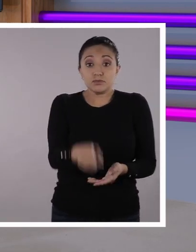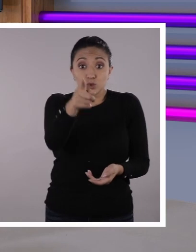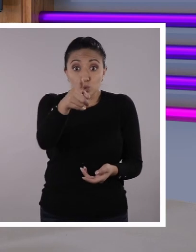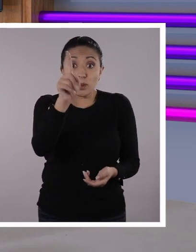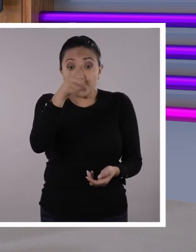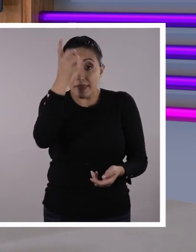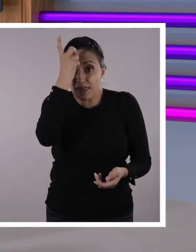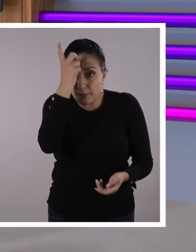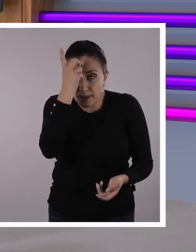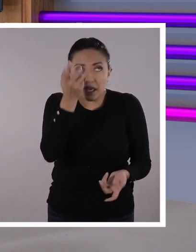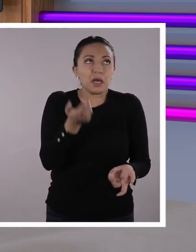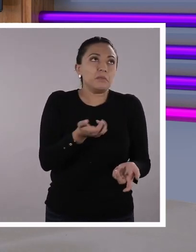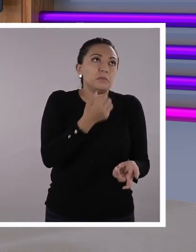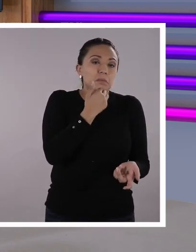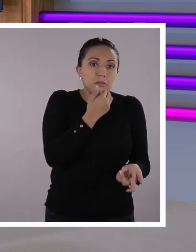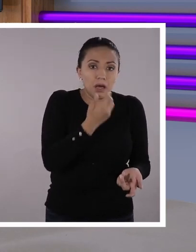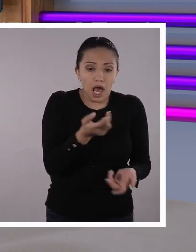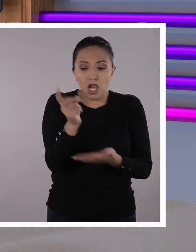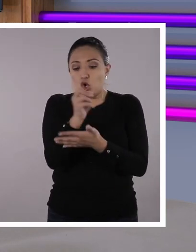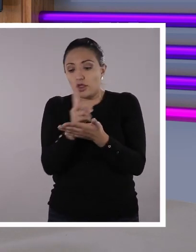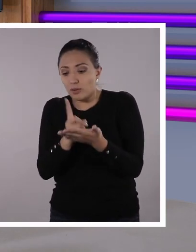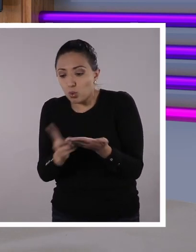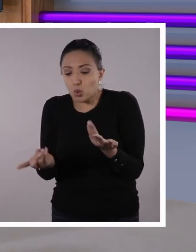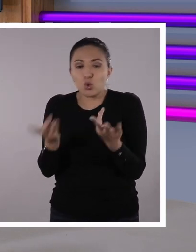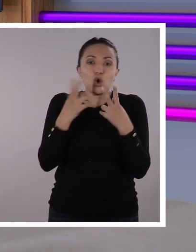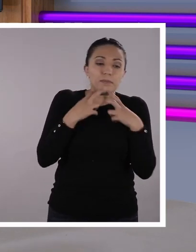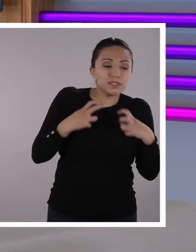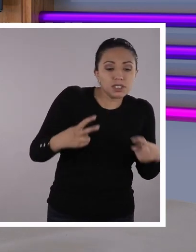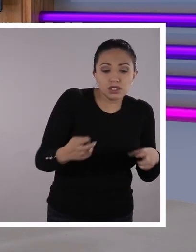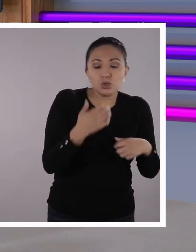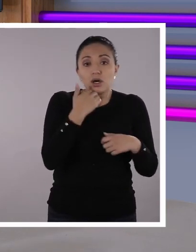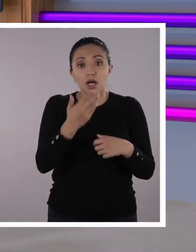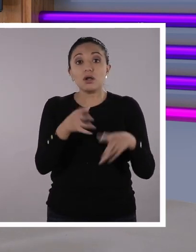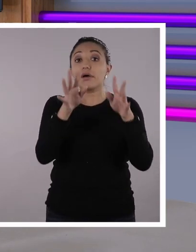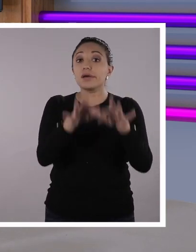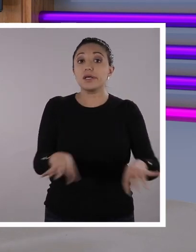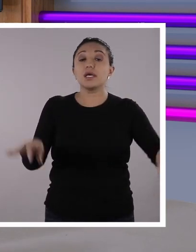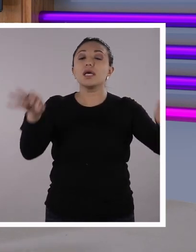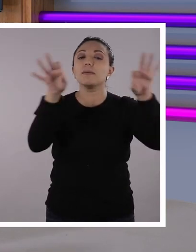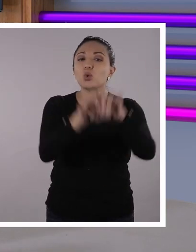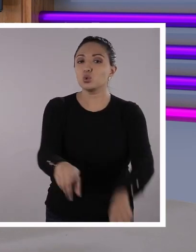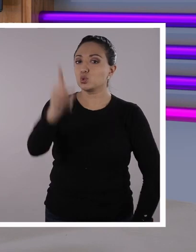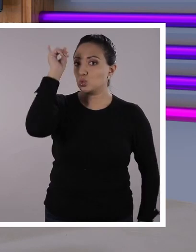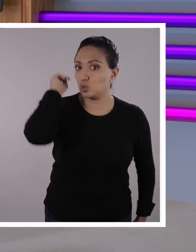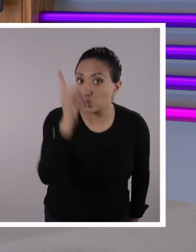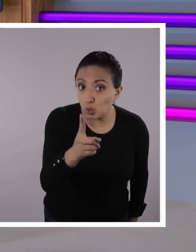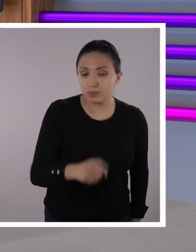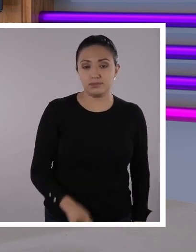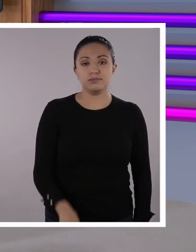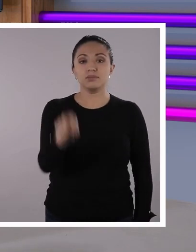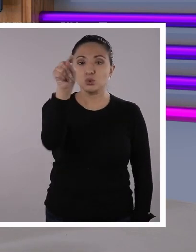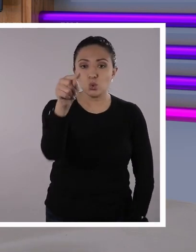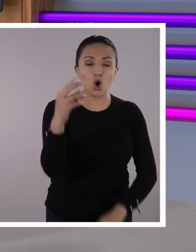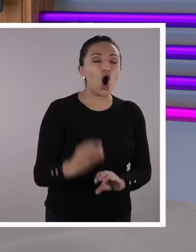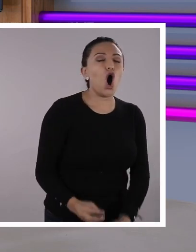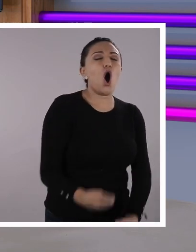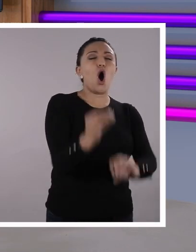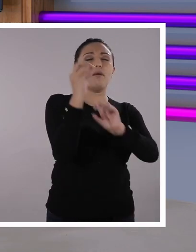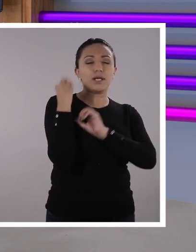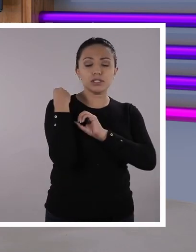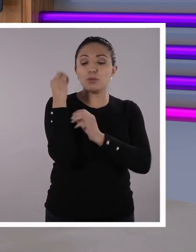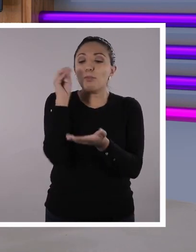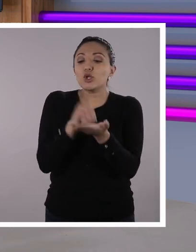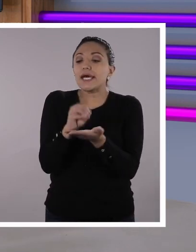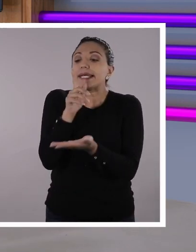tengan que hacer un deber o tengan que realizar una investigación, ustedes están en la obligación de